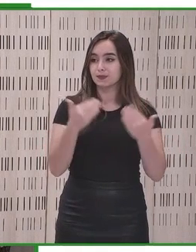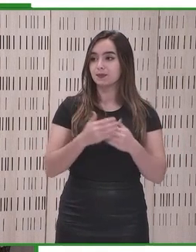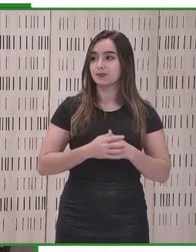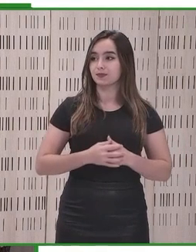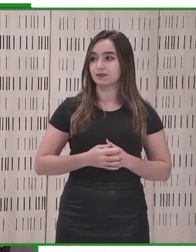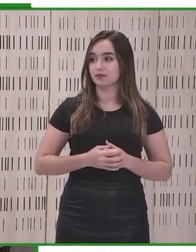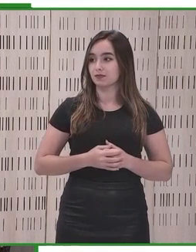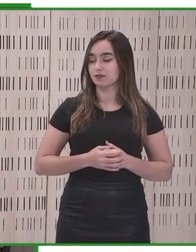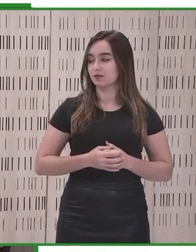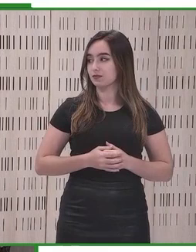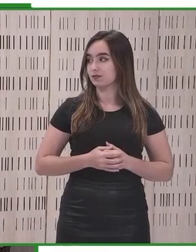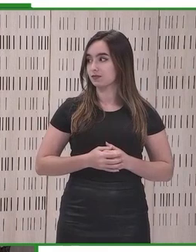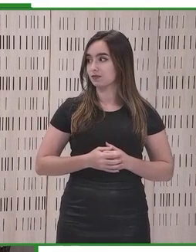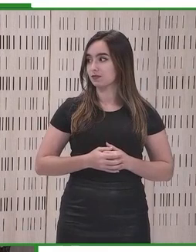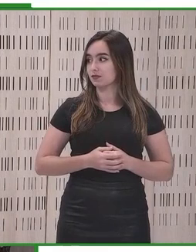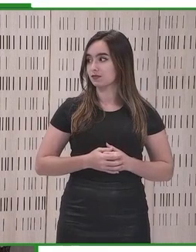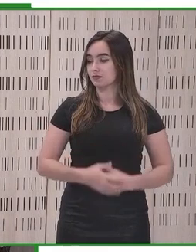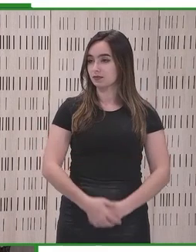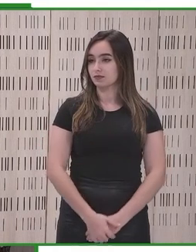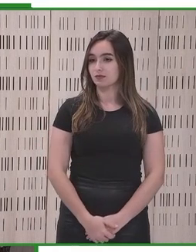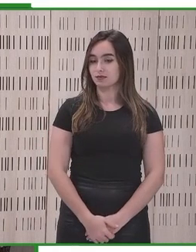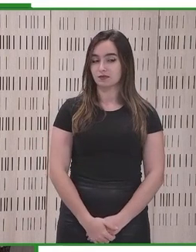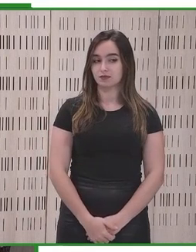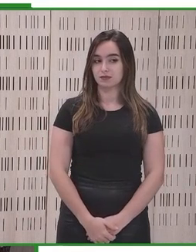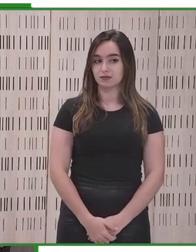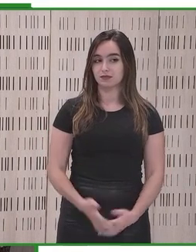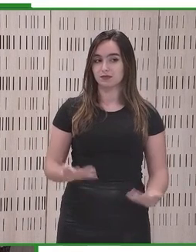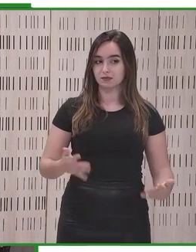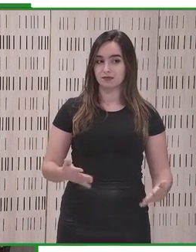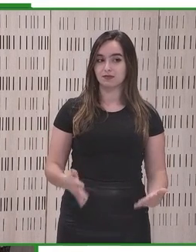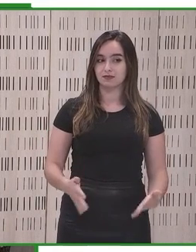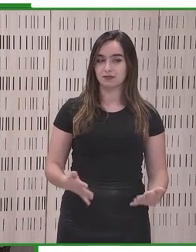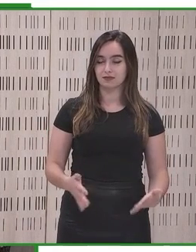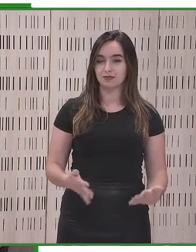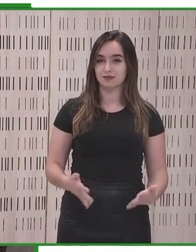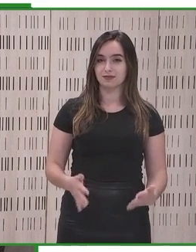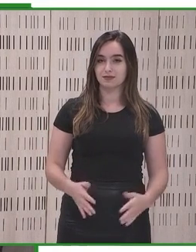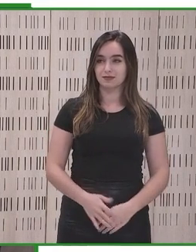Muchas gracias. Gracias. Gracias. Gracias.